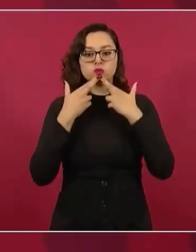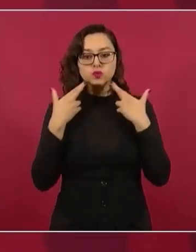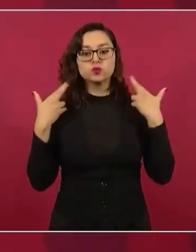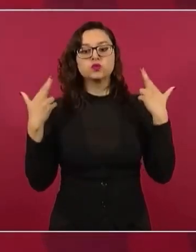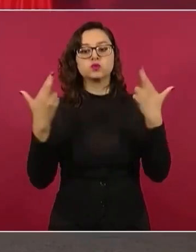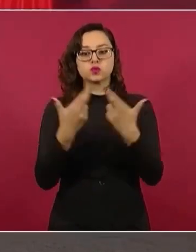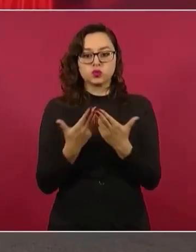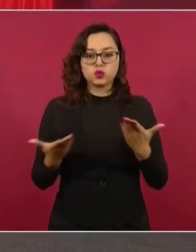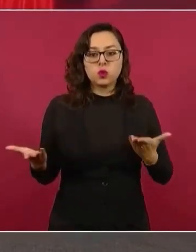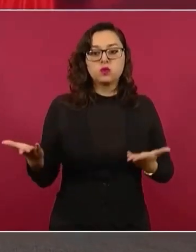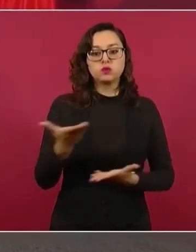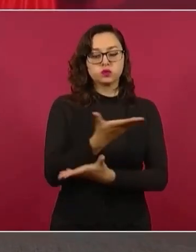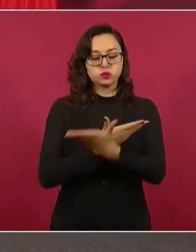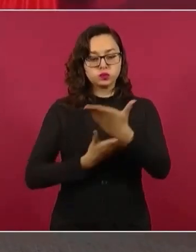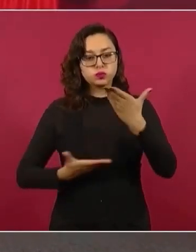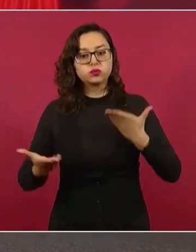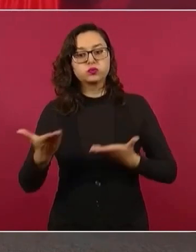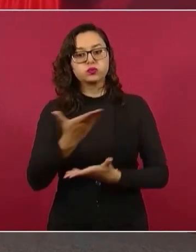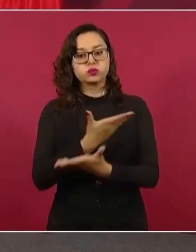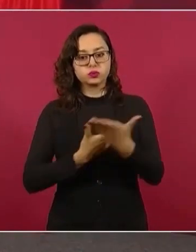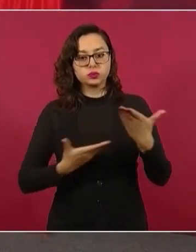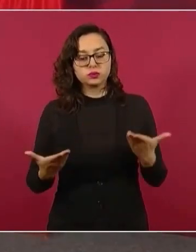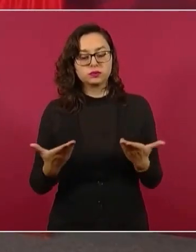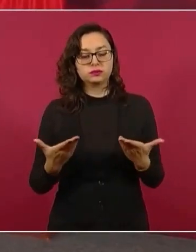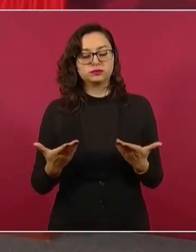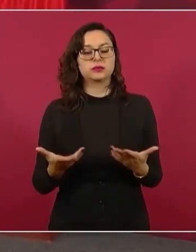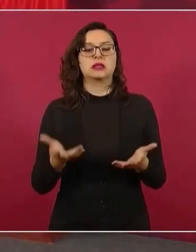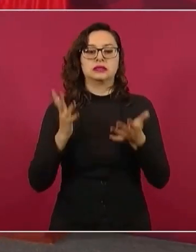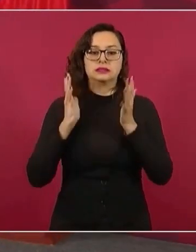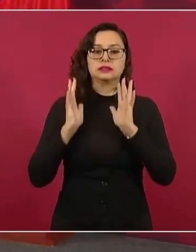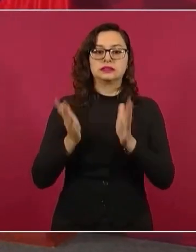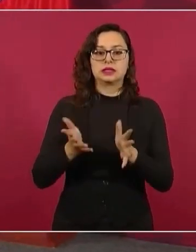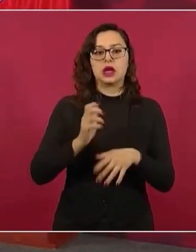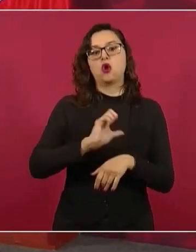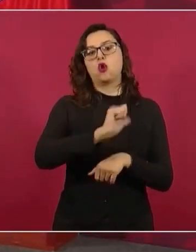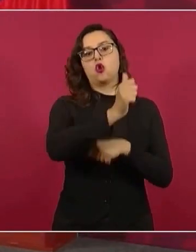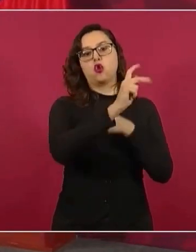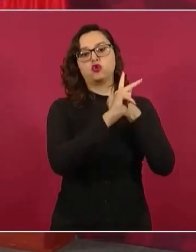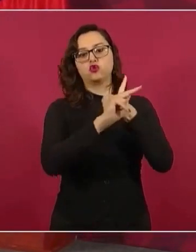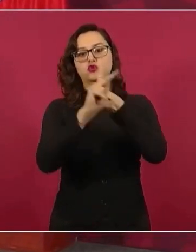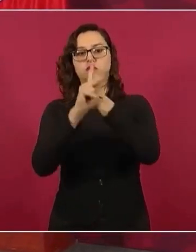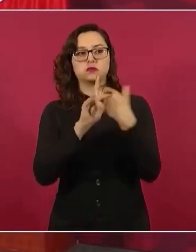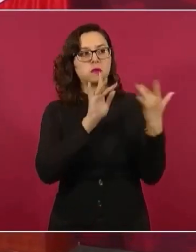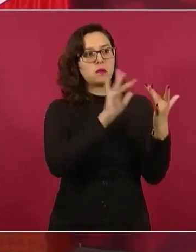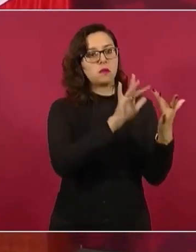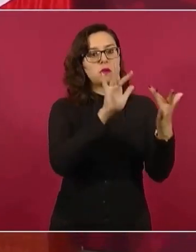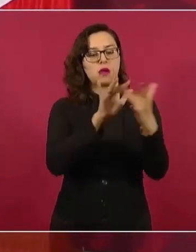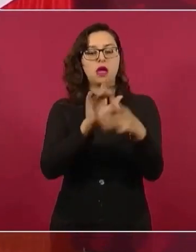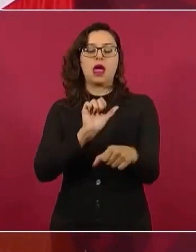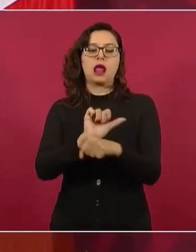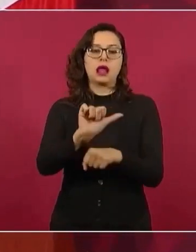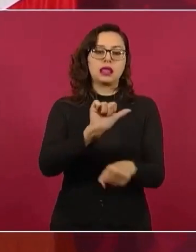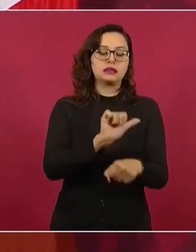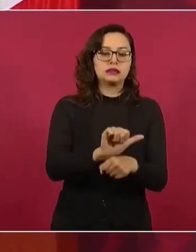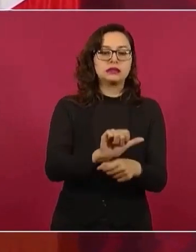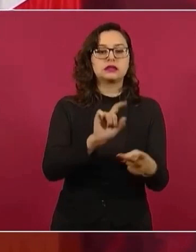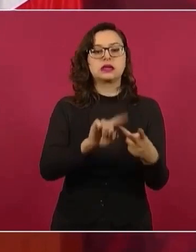Hoy hay comunicación con los gobiernos de Argentina, de Chile,